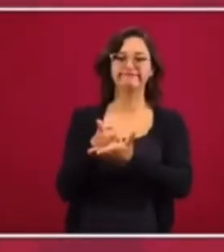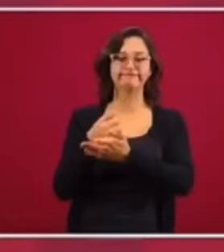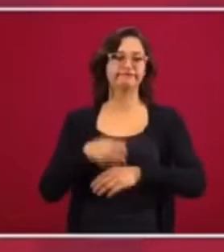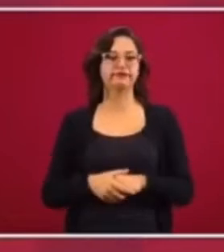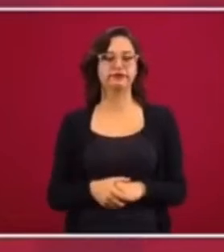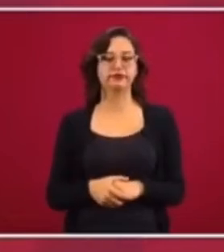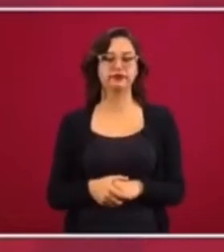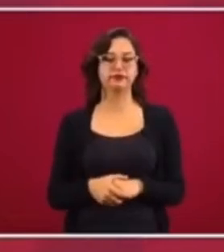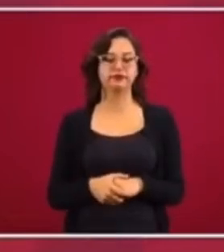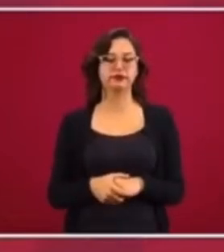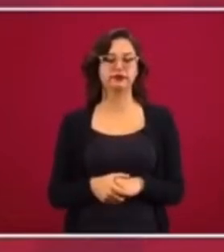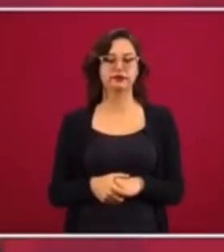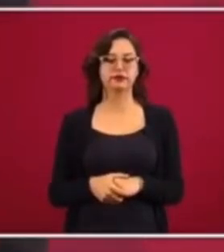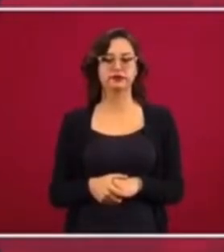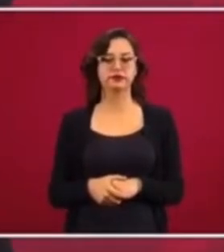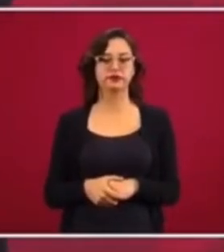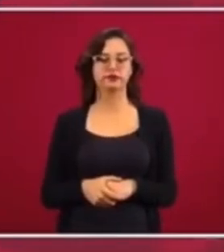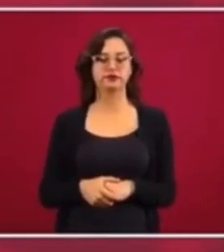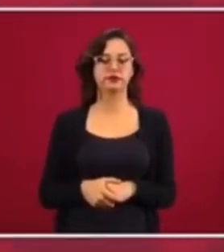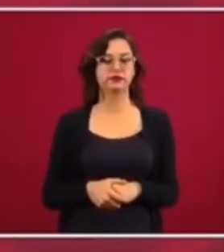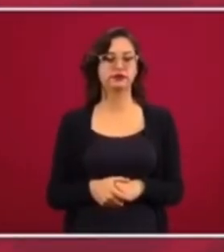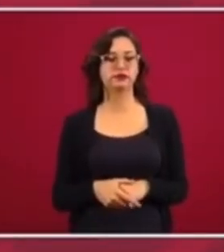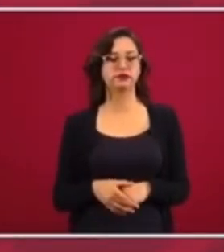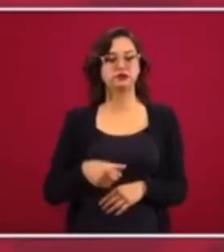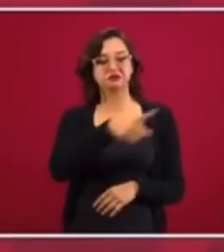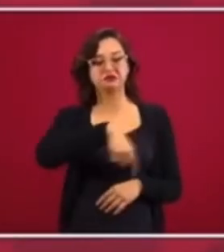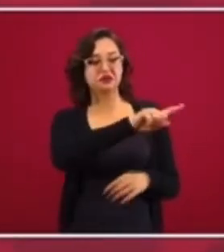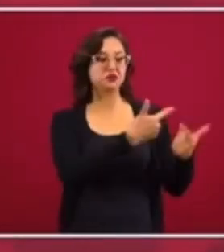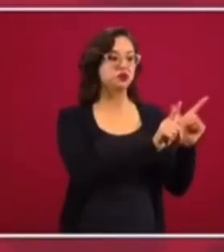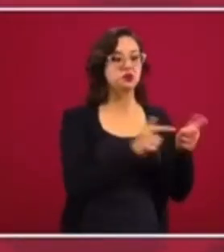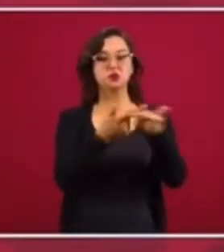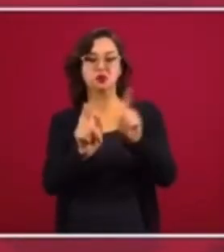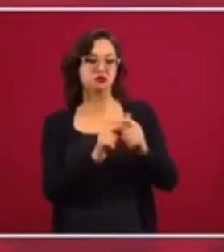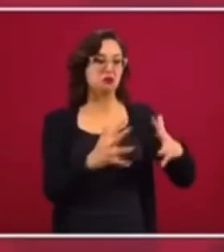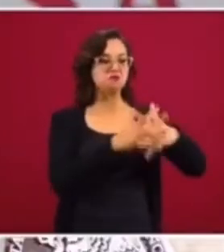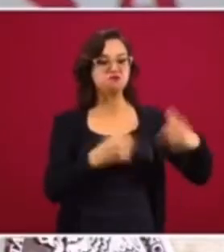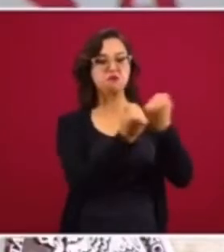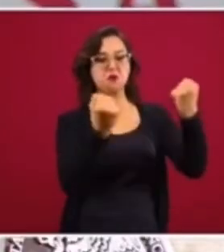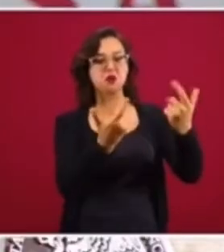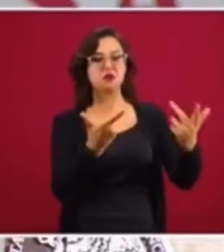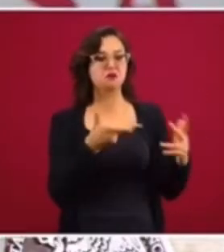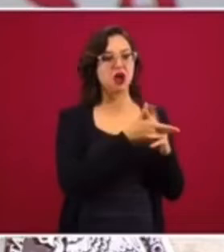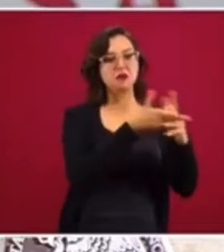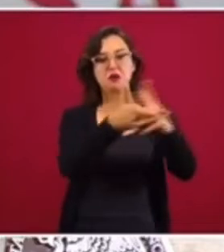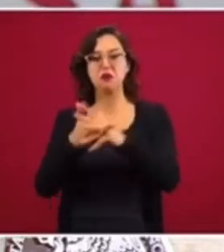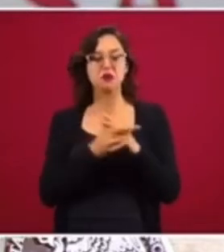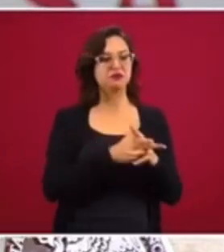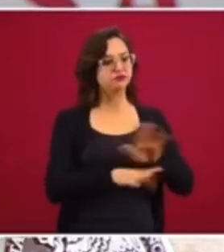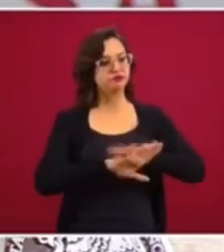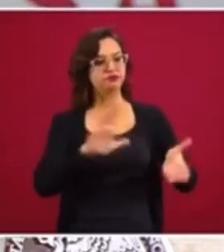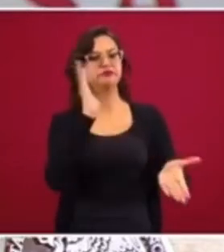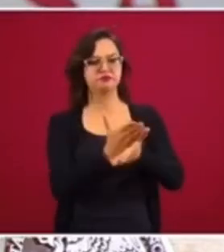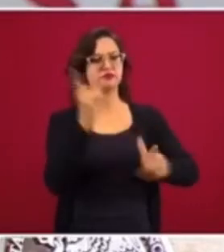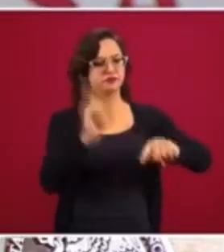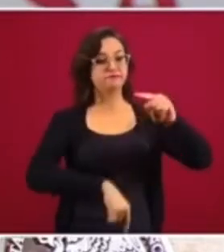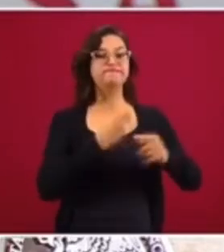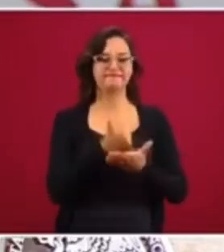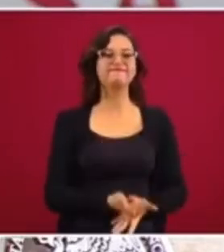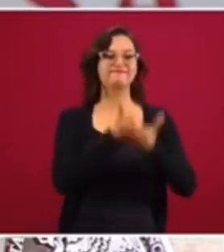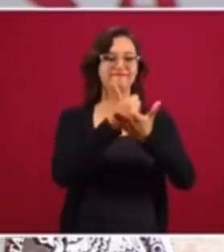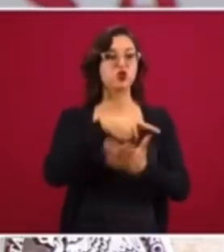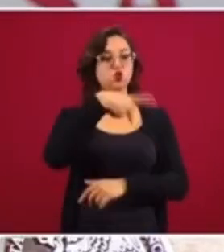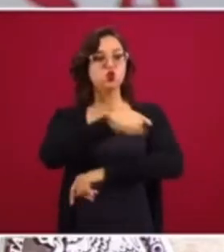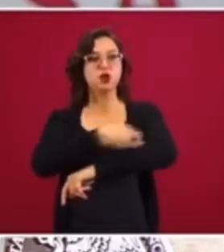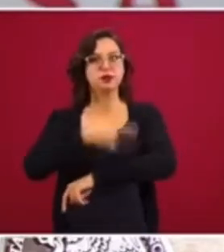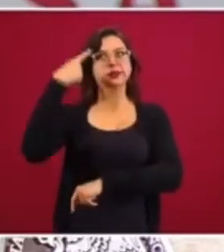ayuda que no se sigan enfrentando y sacrificando, ayuda que piensen en sus